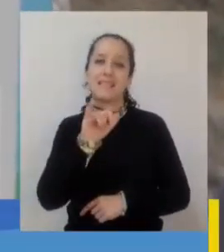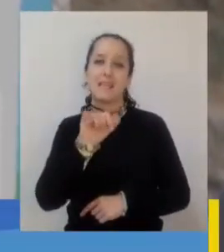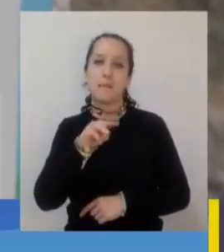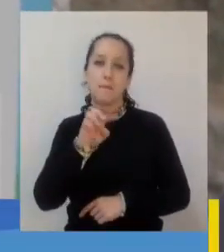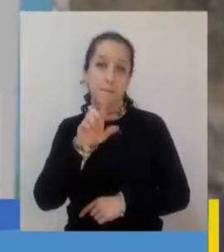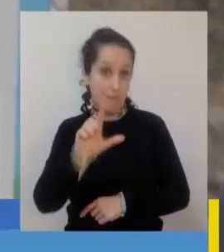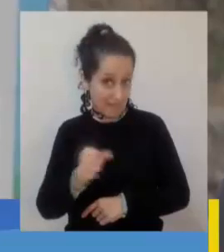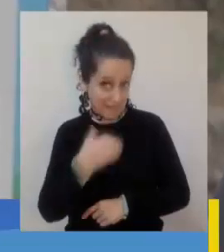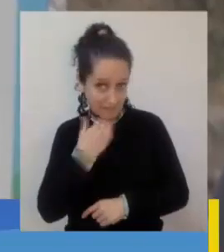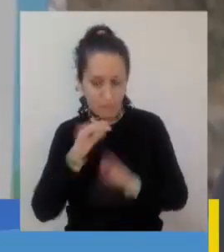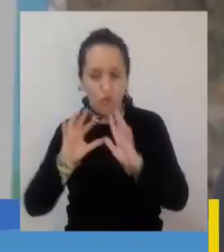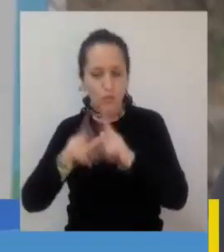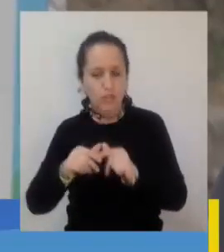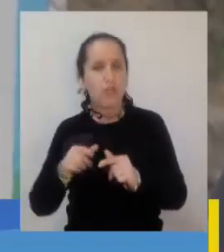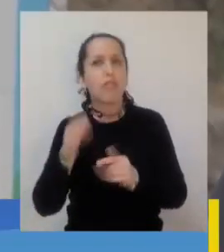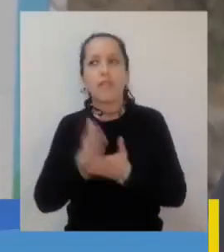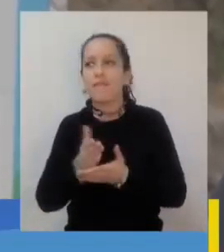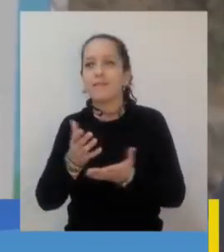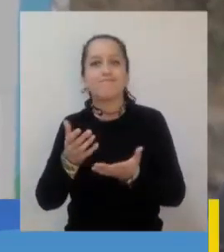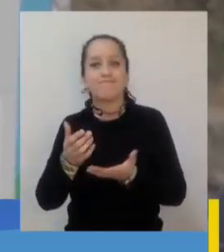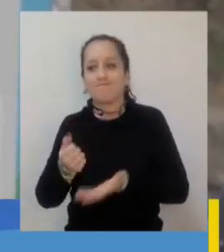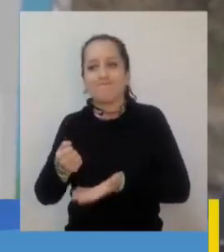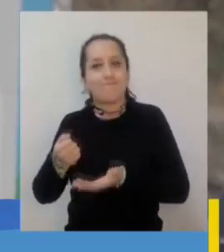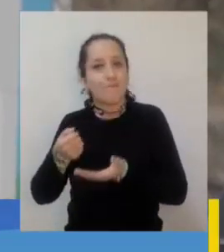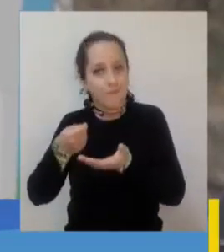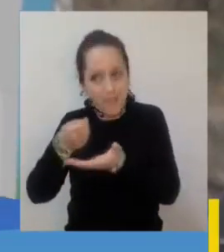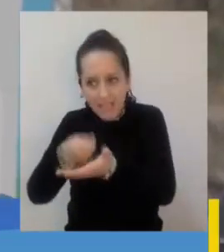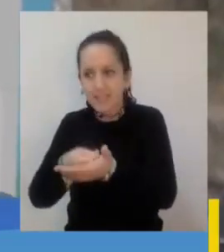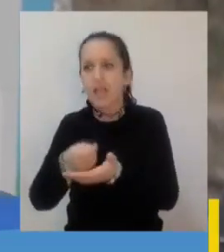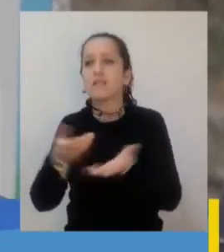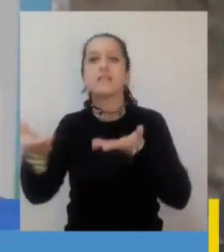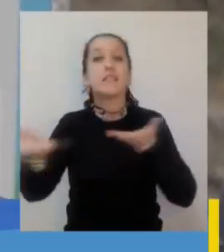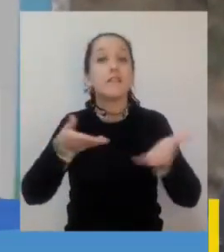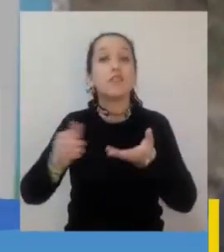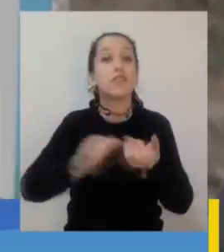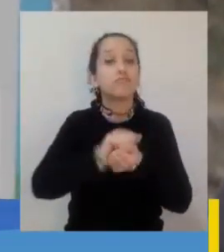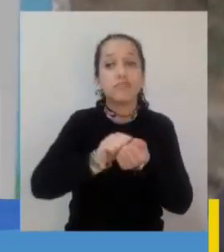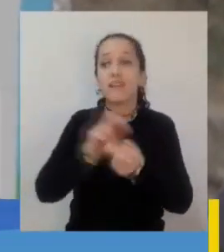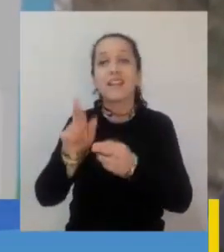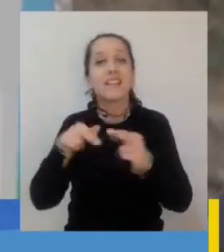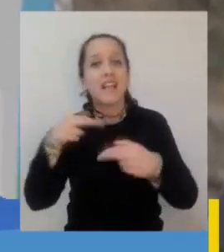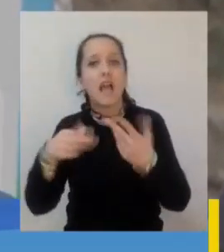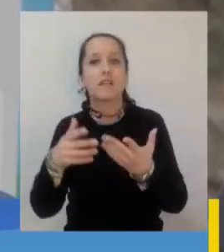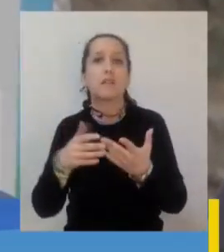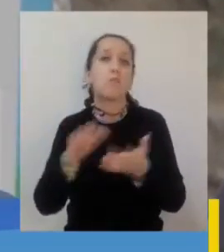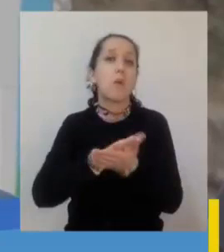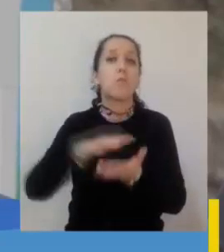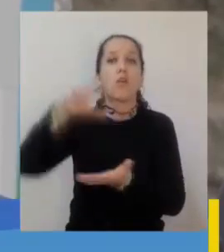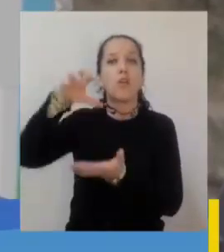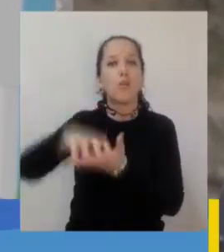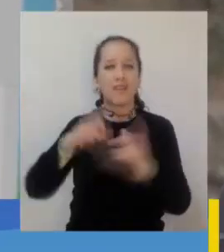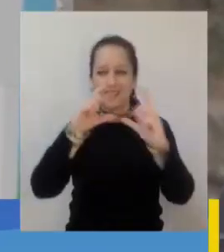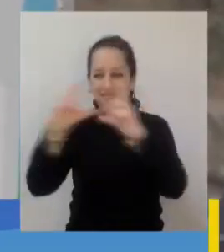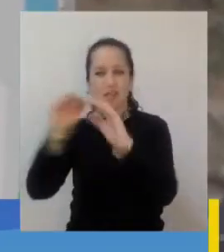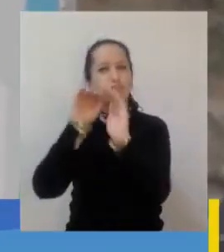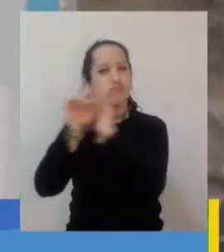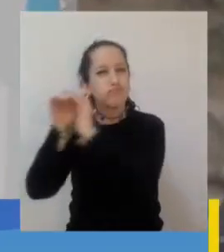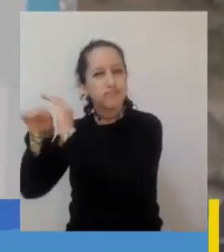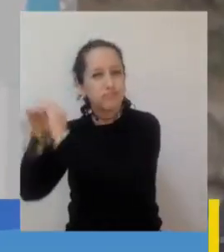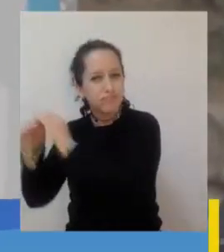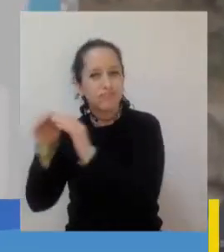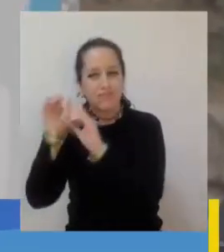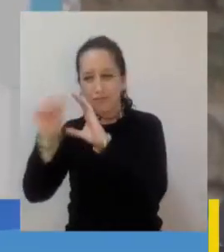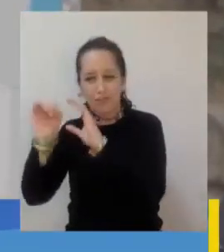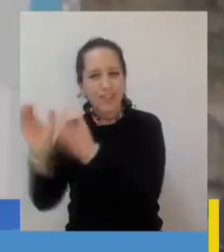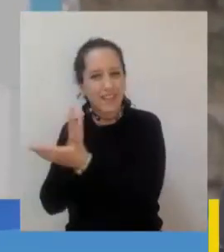que organizar y financiar servicios de reciclaje hacia la comunidad. En palabras sencillas, puntos limpios, recolección desde las casas para